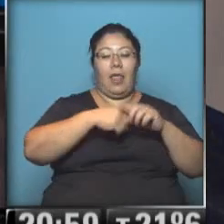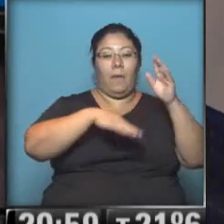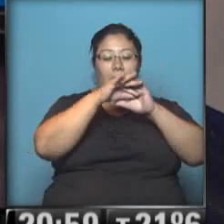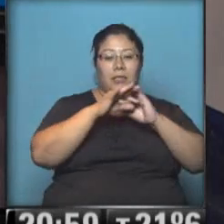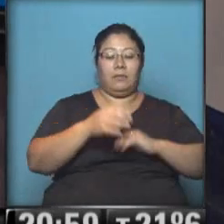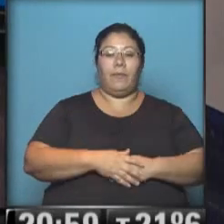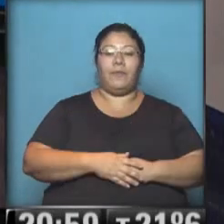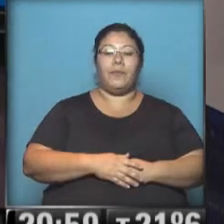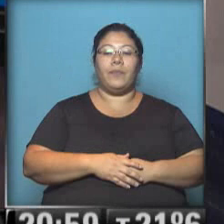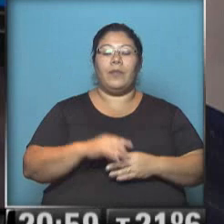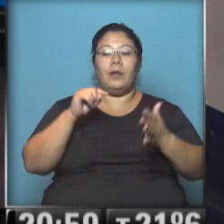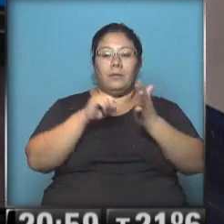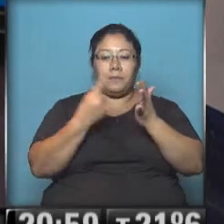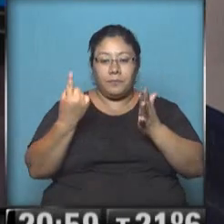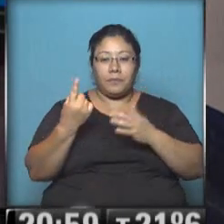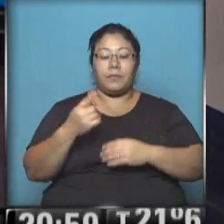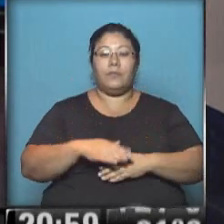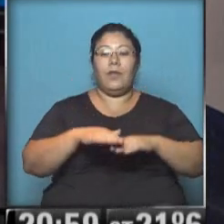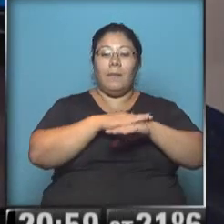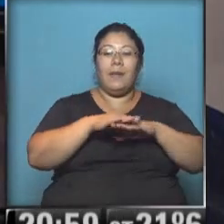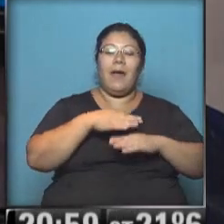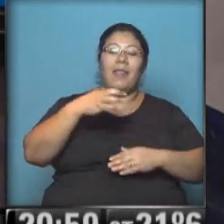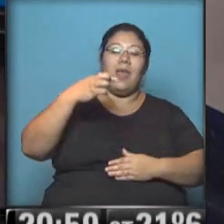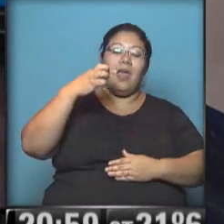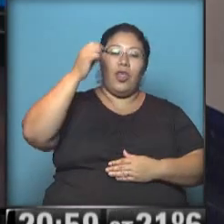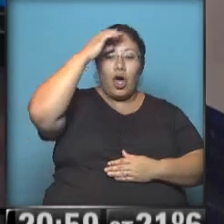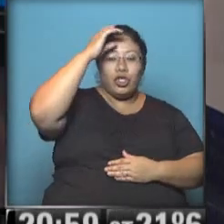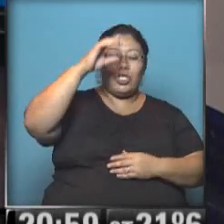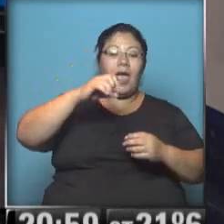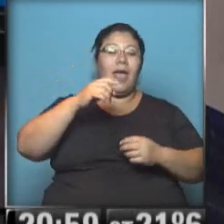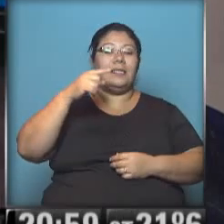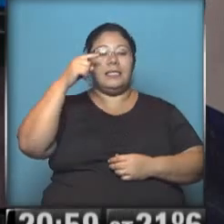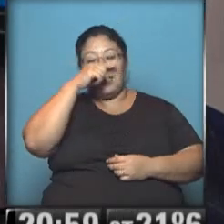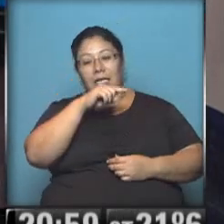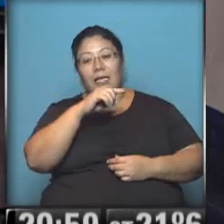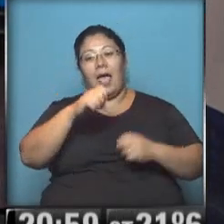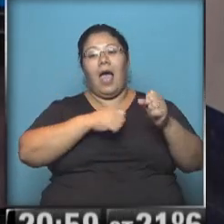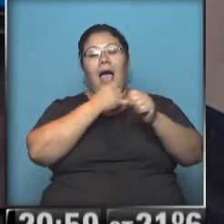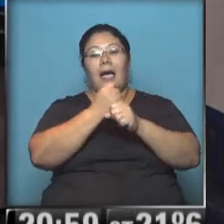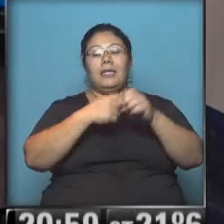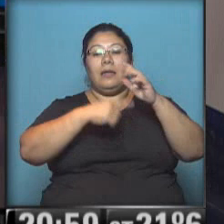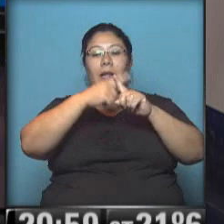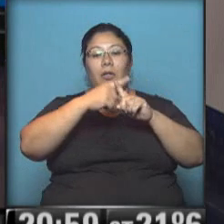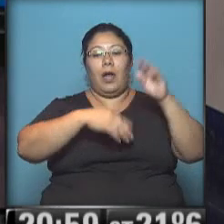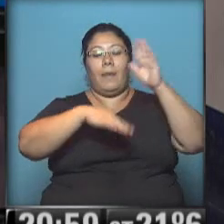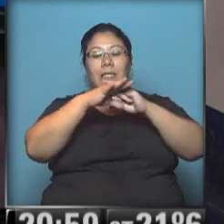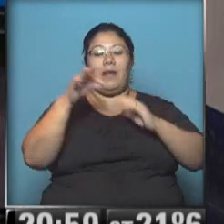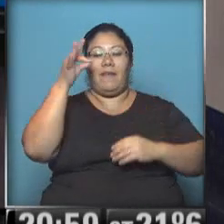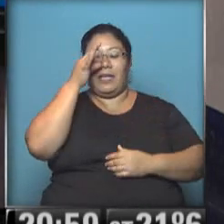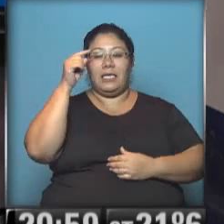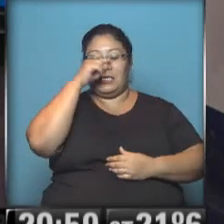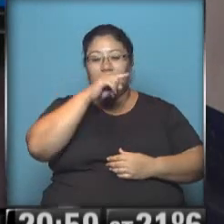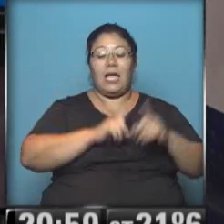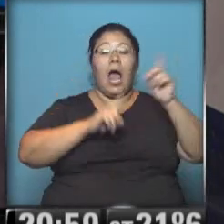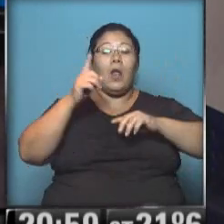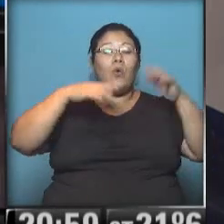aquí también con mínimas de 7 a 12 grados. Una mañana fría, pero una tarde con un paulatino ascenso de las temperaturas. Solo se esperan algunas precipitaciones